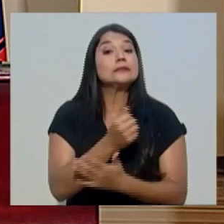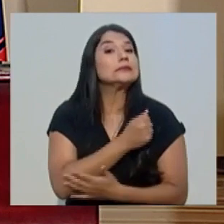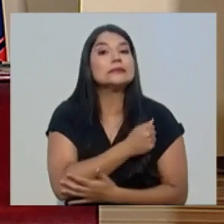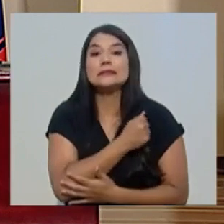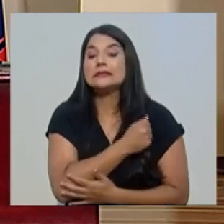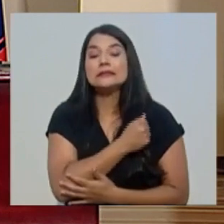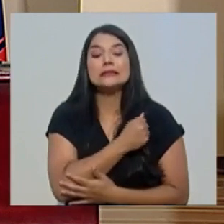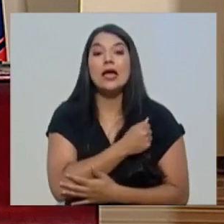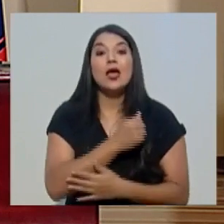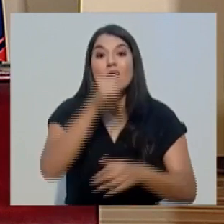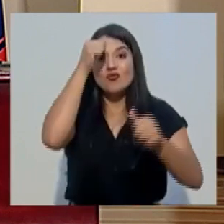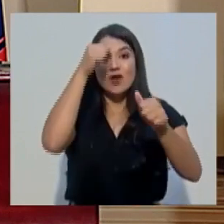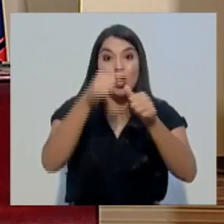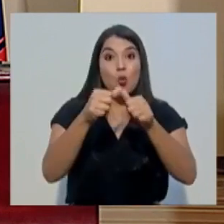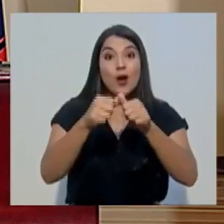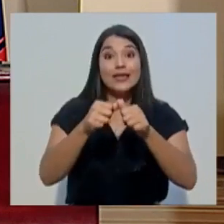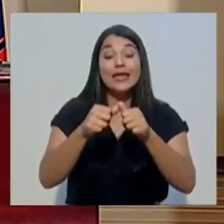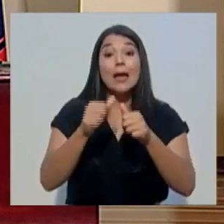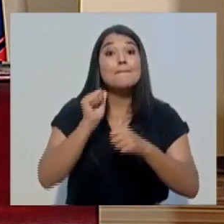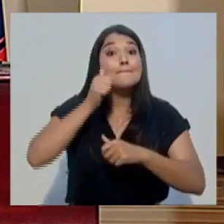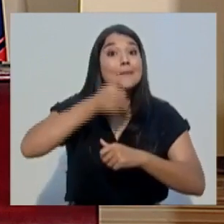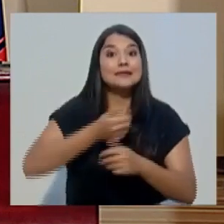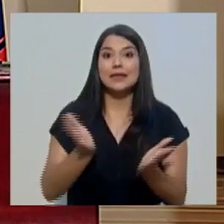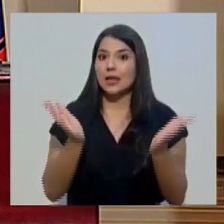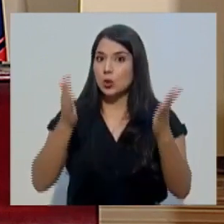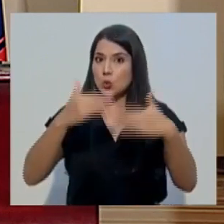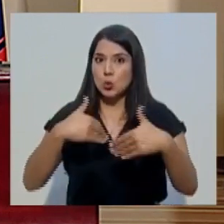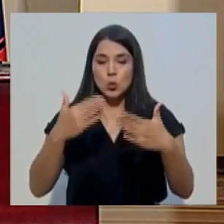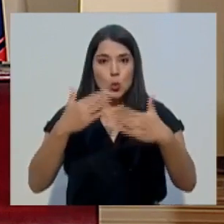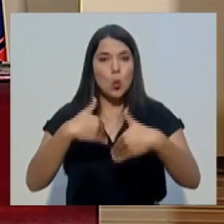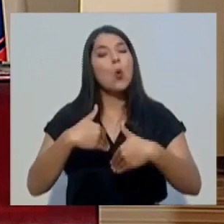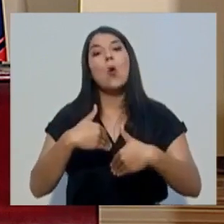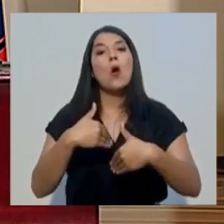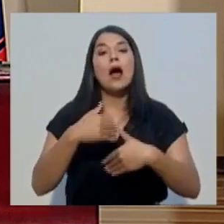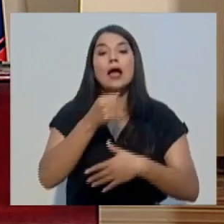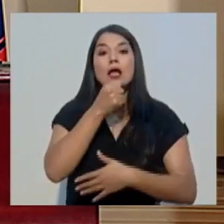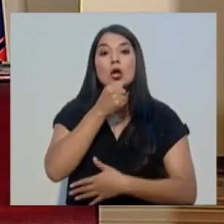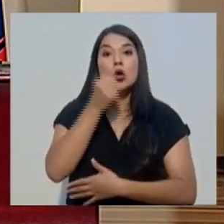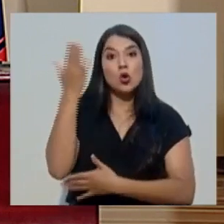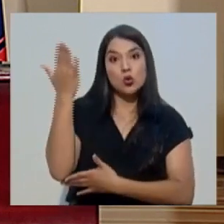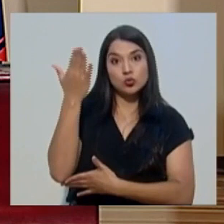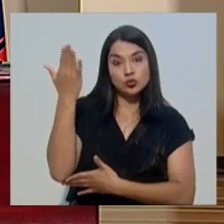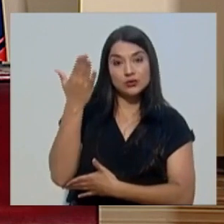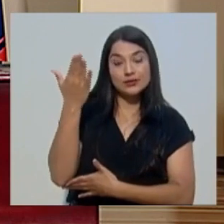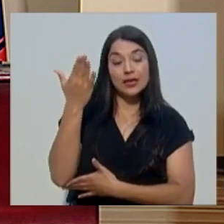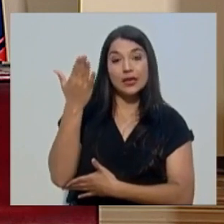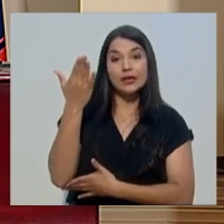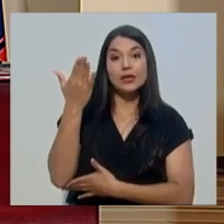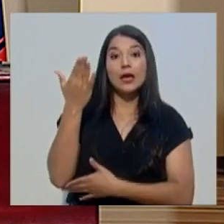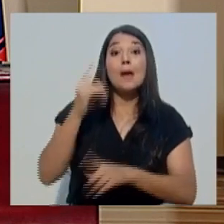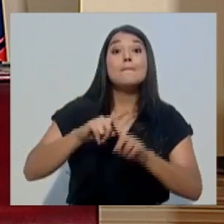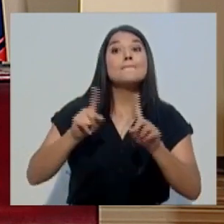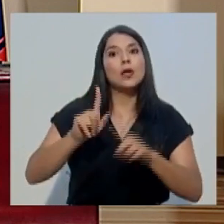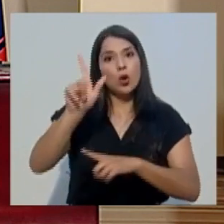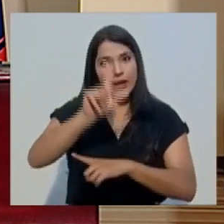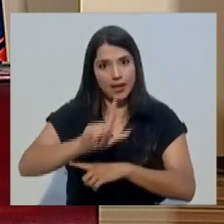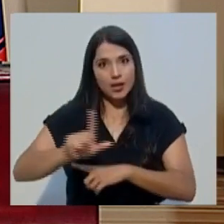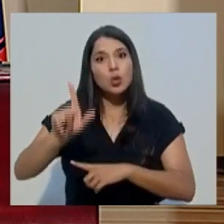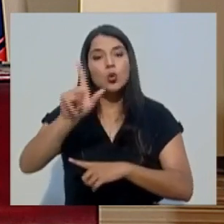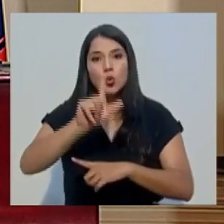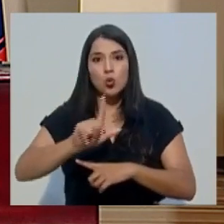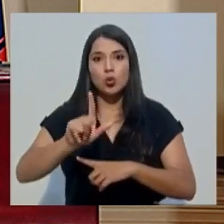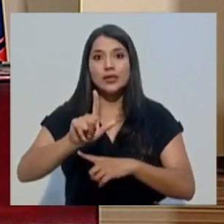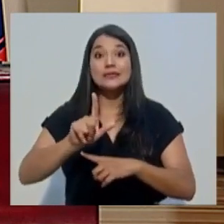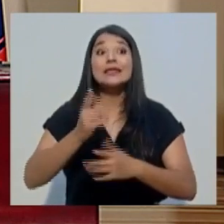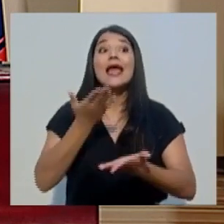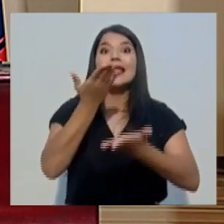Perdón, le recordamos a la población que mañana no tendremos el reporte epidemiológico. Sin embargo, el lunes se darán